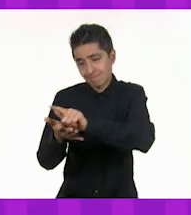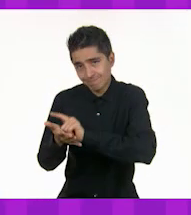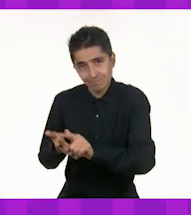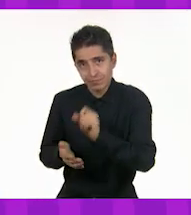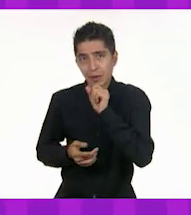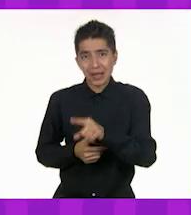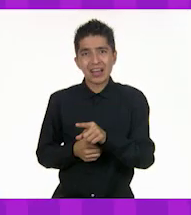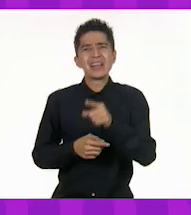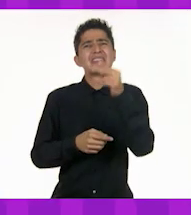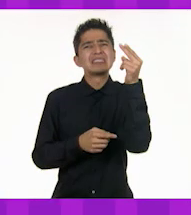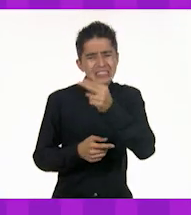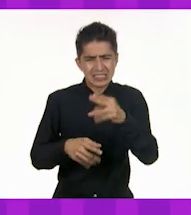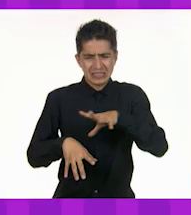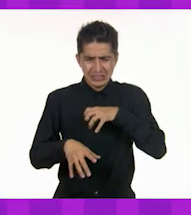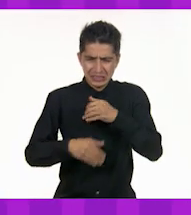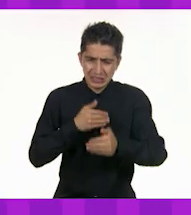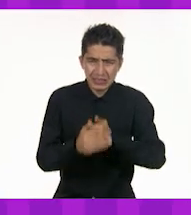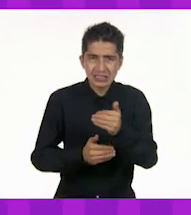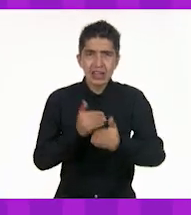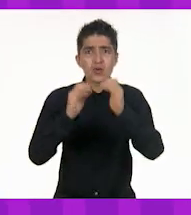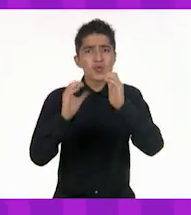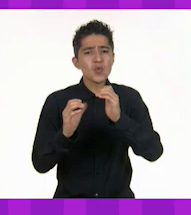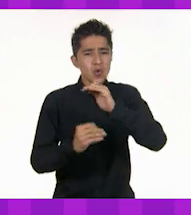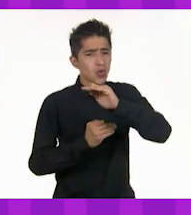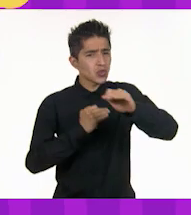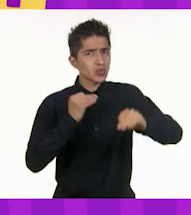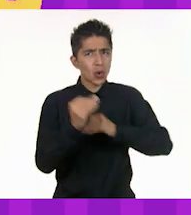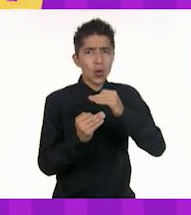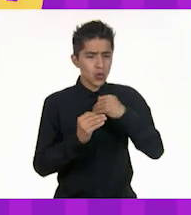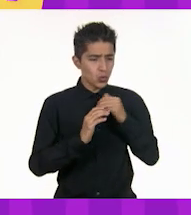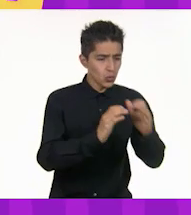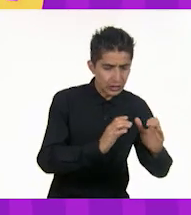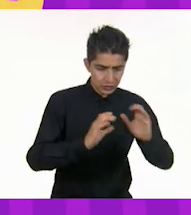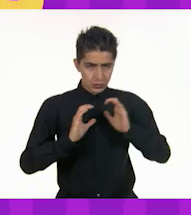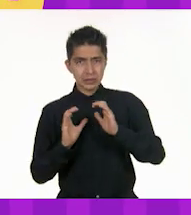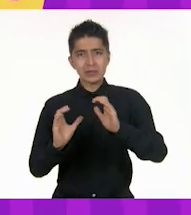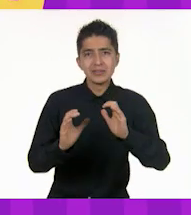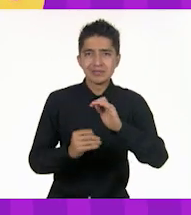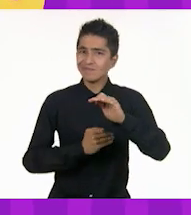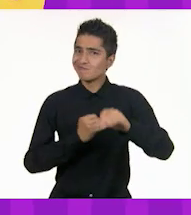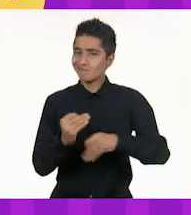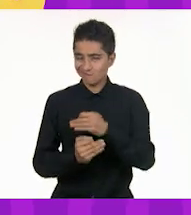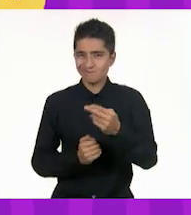Sigamos luchando juntos contra este virus cuidándonos los unos a los otros.